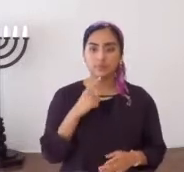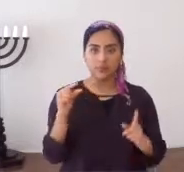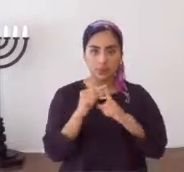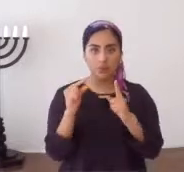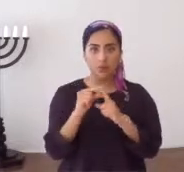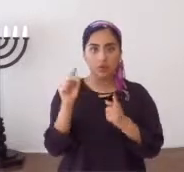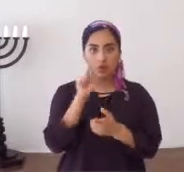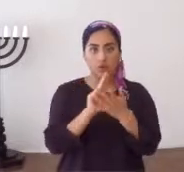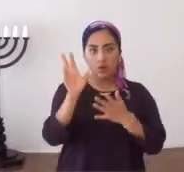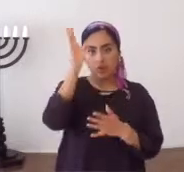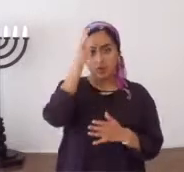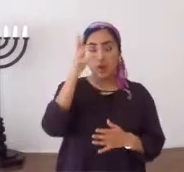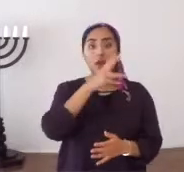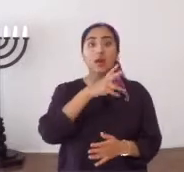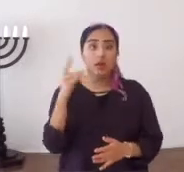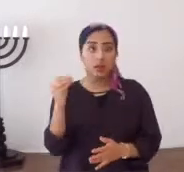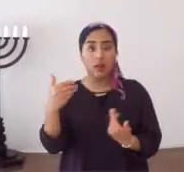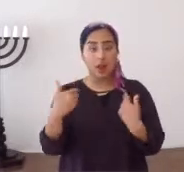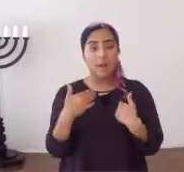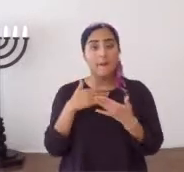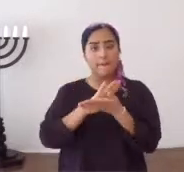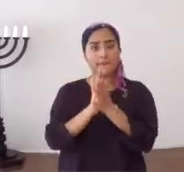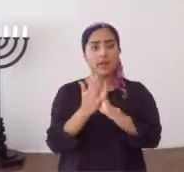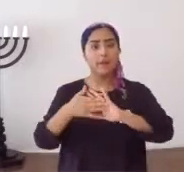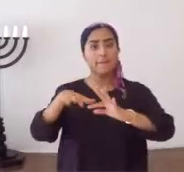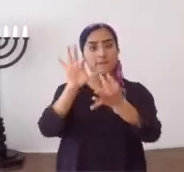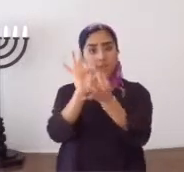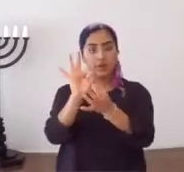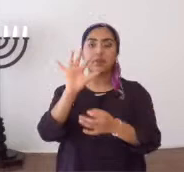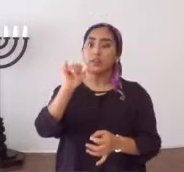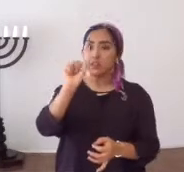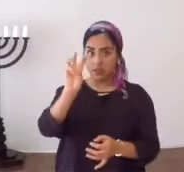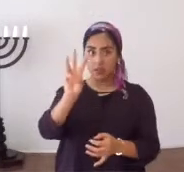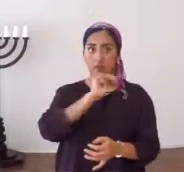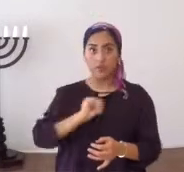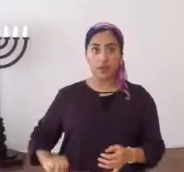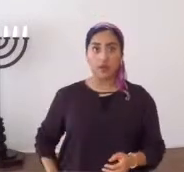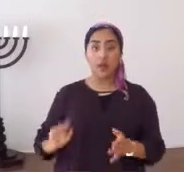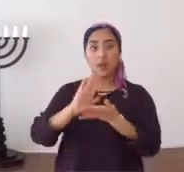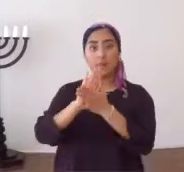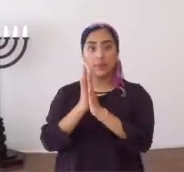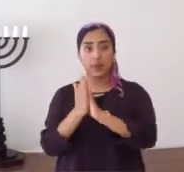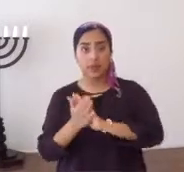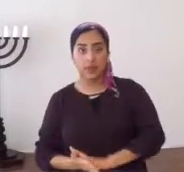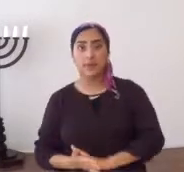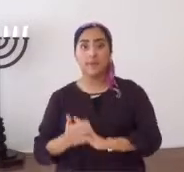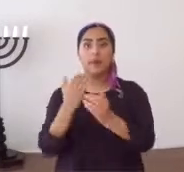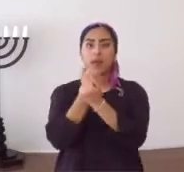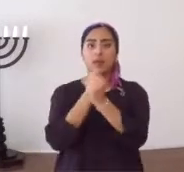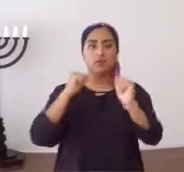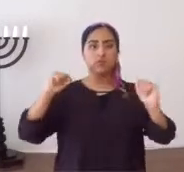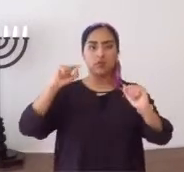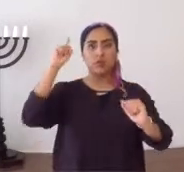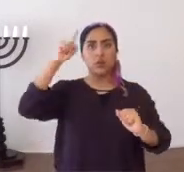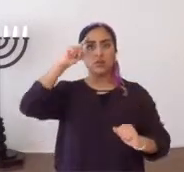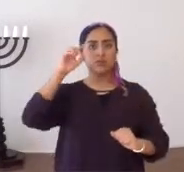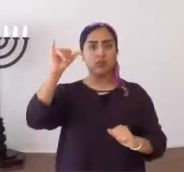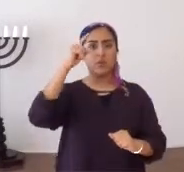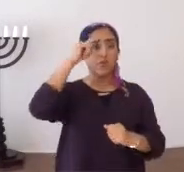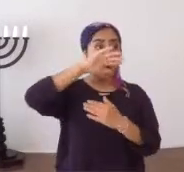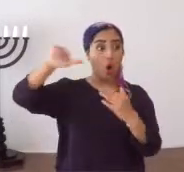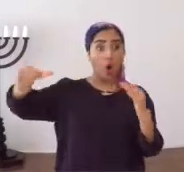Dice así la Palabra del Eterno. habiendo sido perfeccionado, Yahshua HaMashiach, vino a ser autor de eterna salvación,